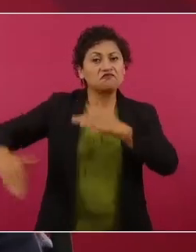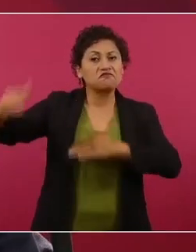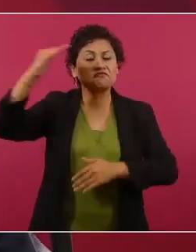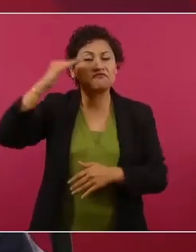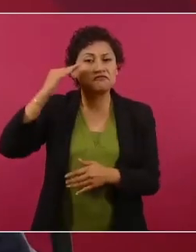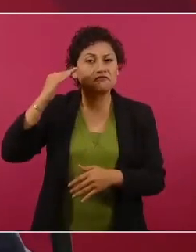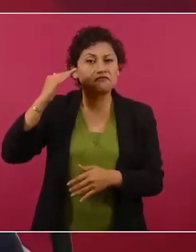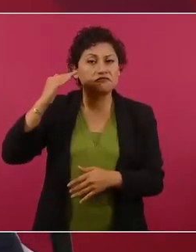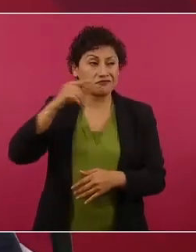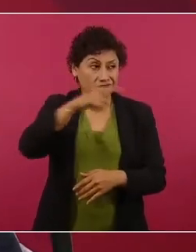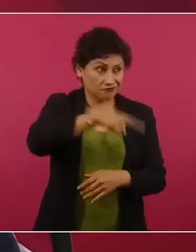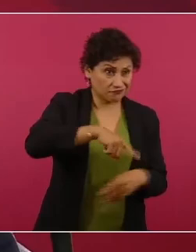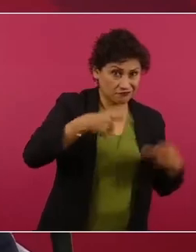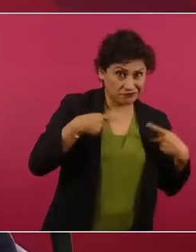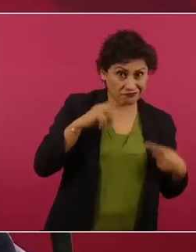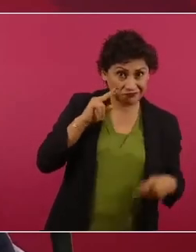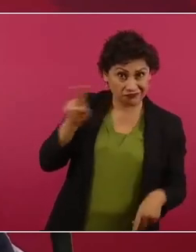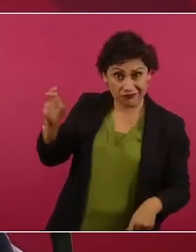quiénes eran.